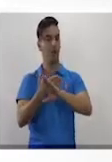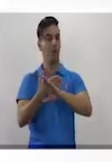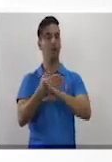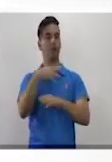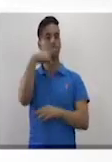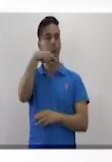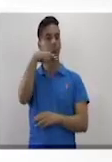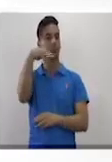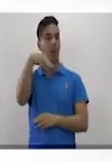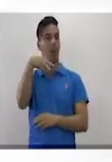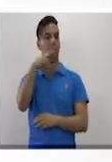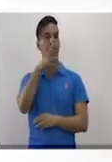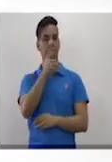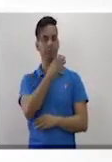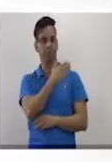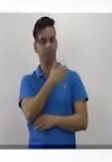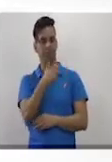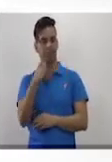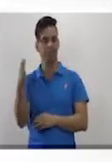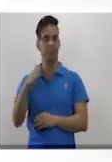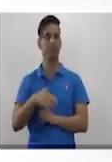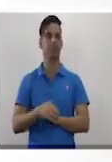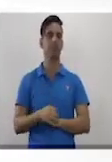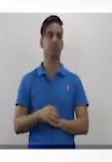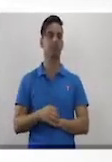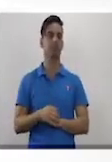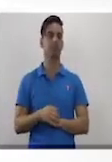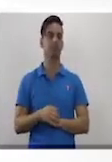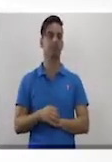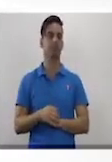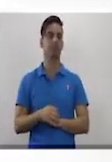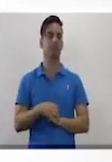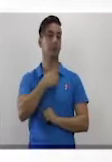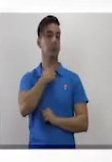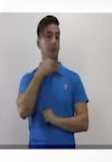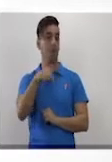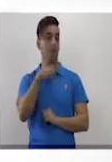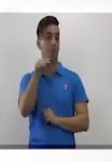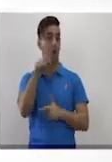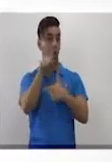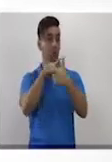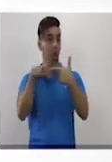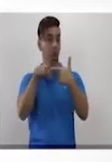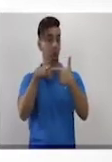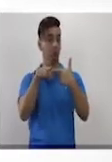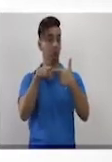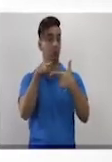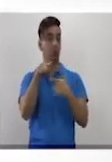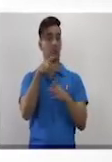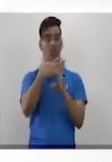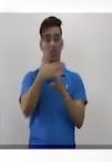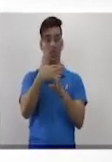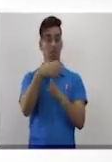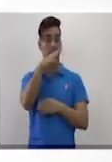En el caso que vayas a hacer la división de la parte literal y no tengan totalmente igual la parte literal, acuérdate que puedes